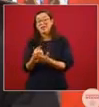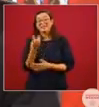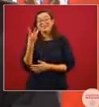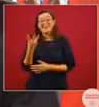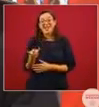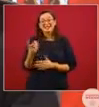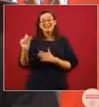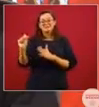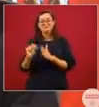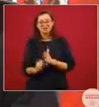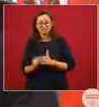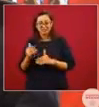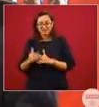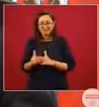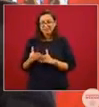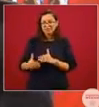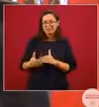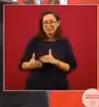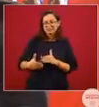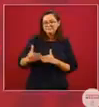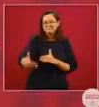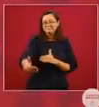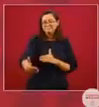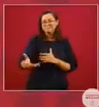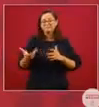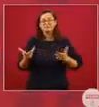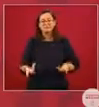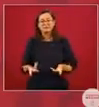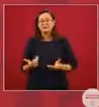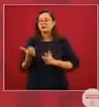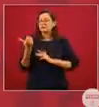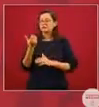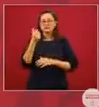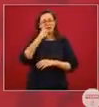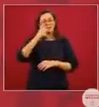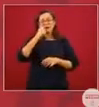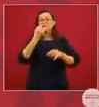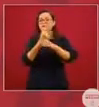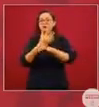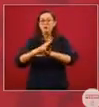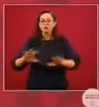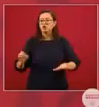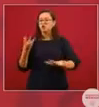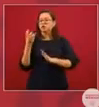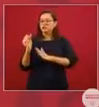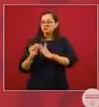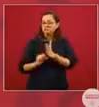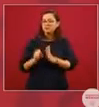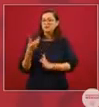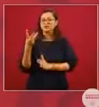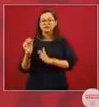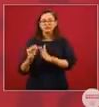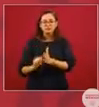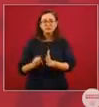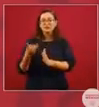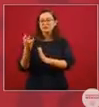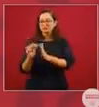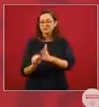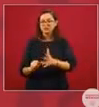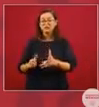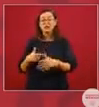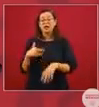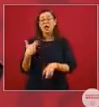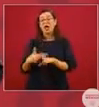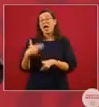los datos los dan a conocer cada tres meses, es decir, hasta